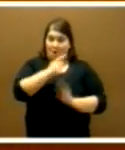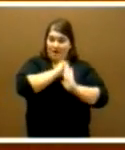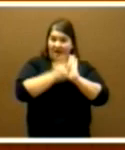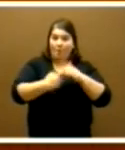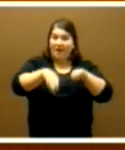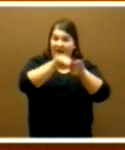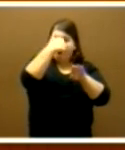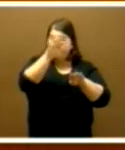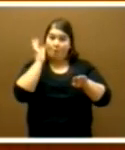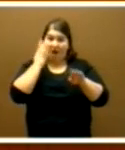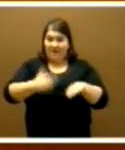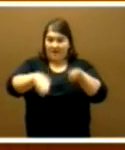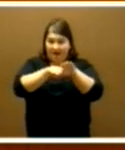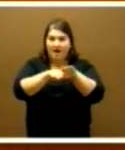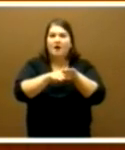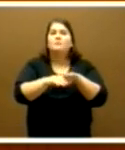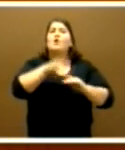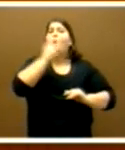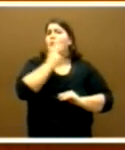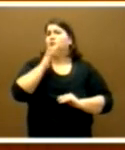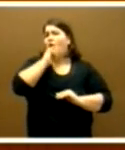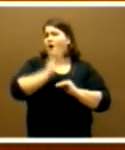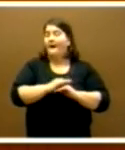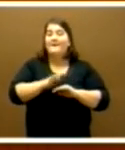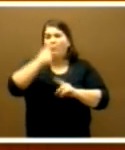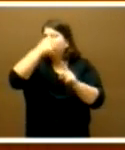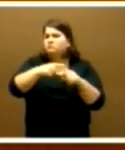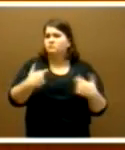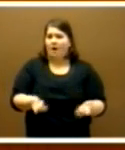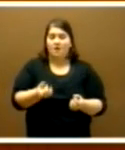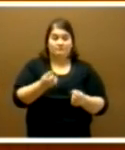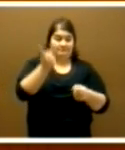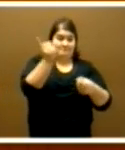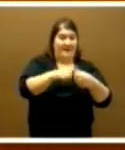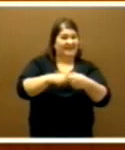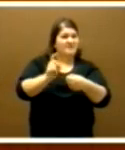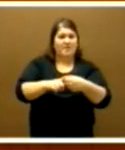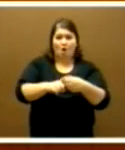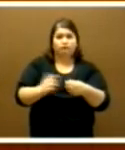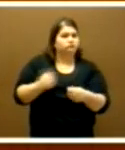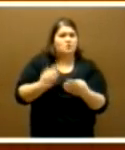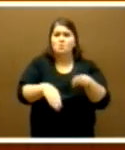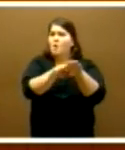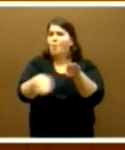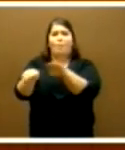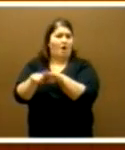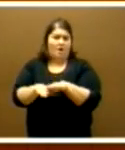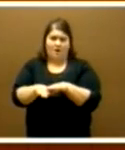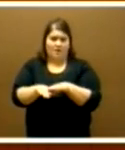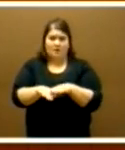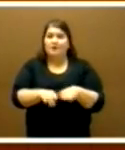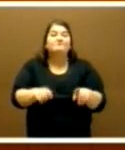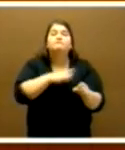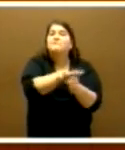igualdad entre hombres y mujeres para garantizar la plena participación en igualdad de oportunidades de ambos